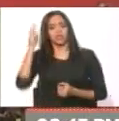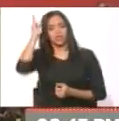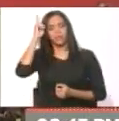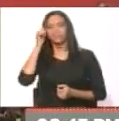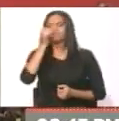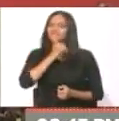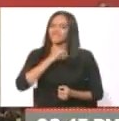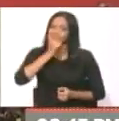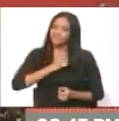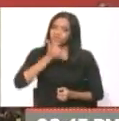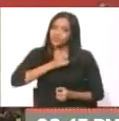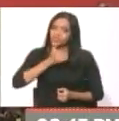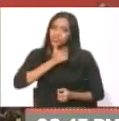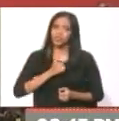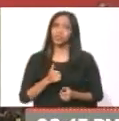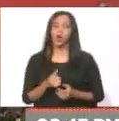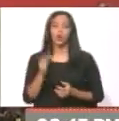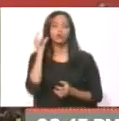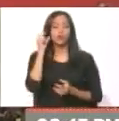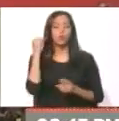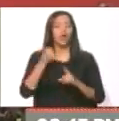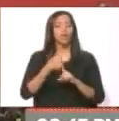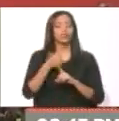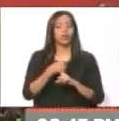O que tuvo Juana Ramírez la avanzadora.